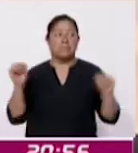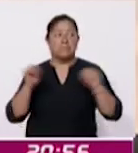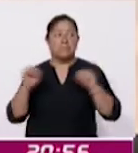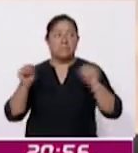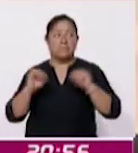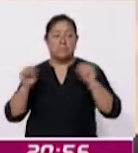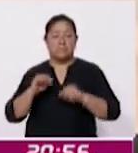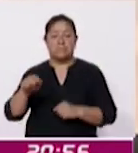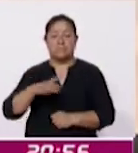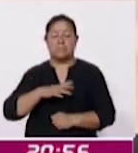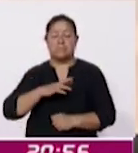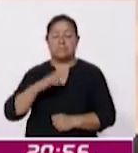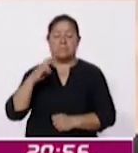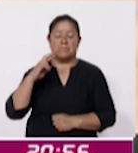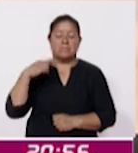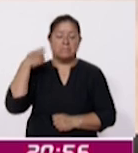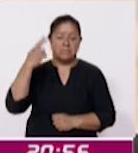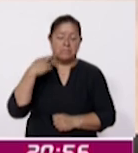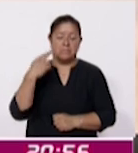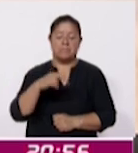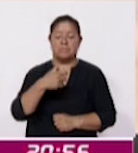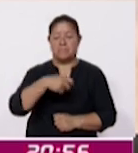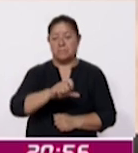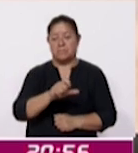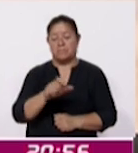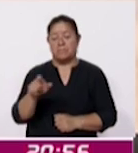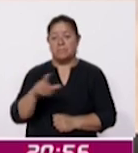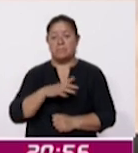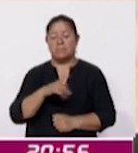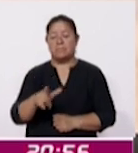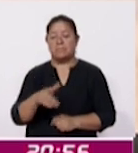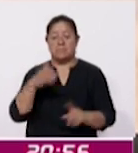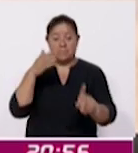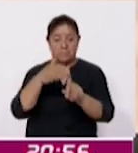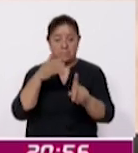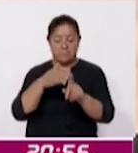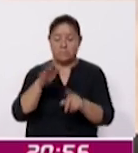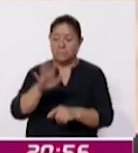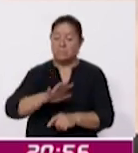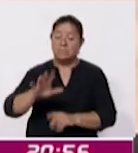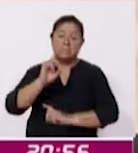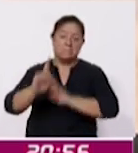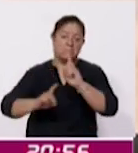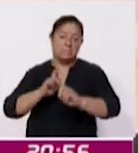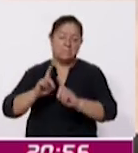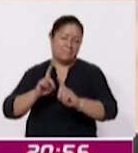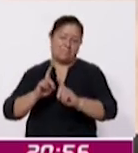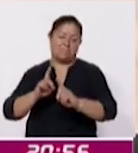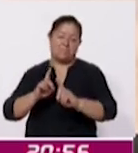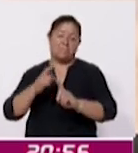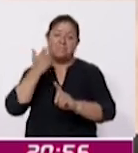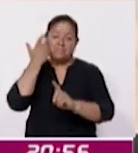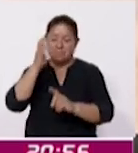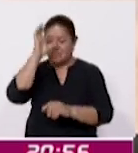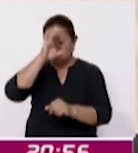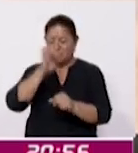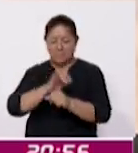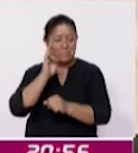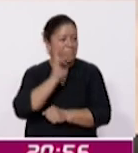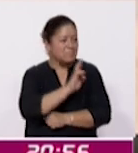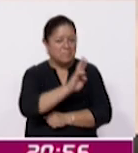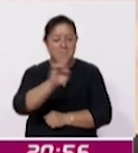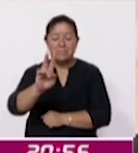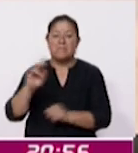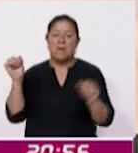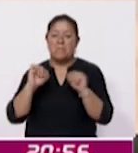comunidad de los Reyes Quiahuitlán el objetivo también es lejos de dar a conocer un evento deportivo es proyectar la cultura que hay en nuestras